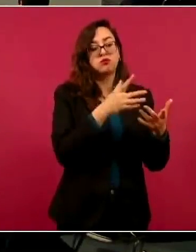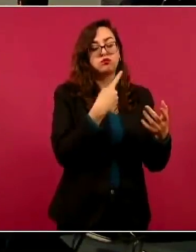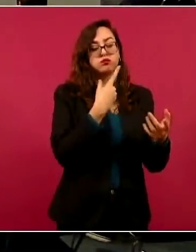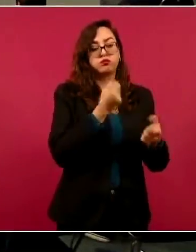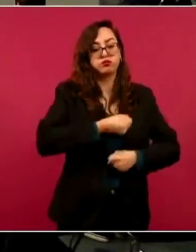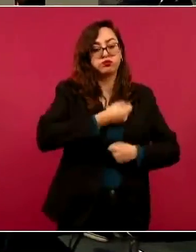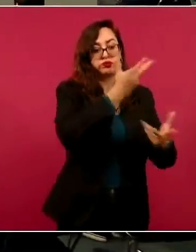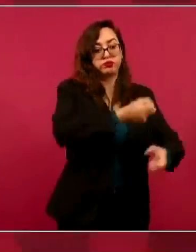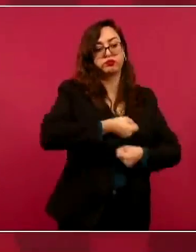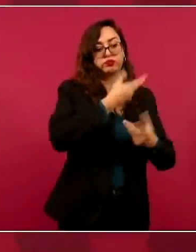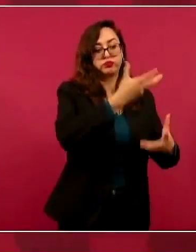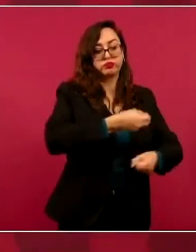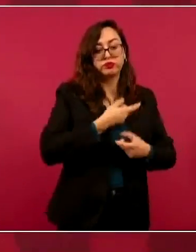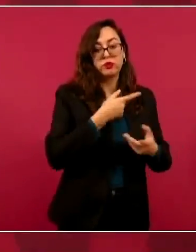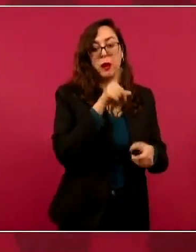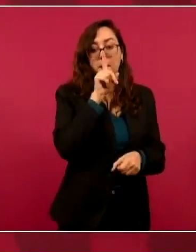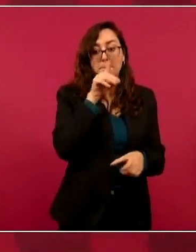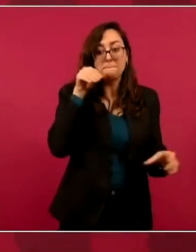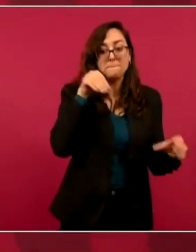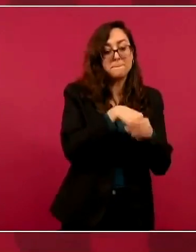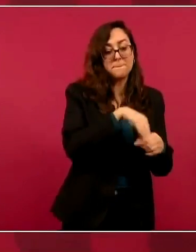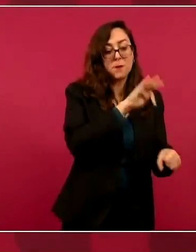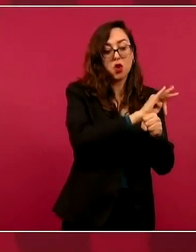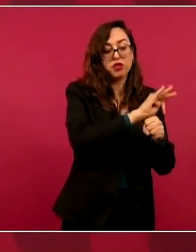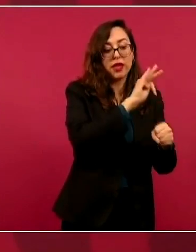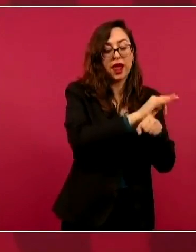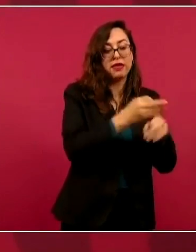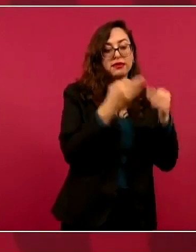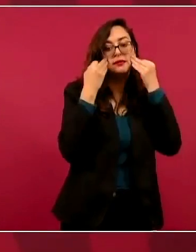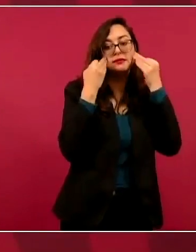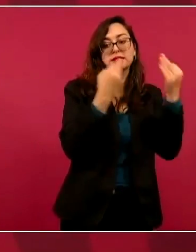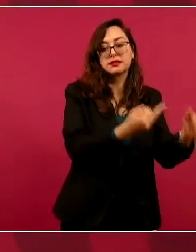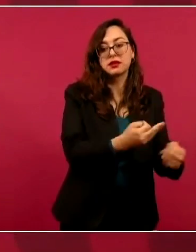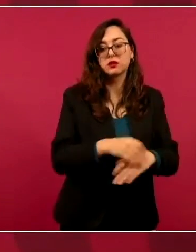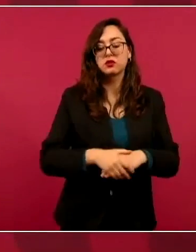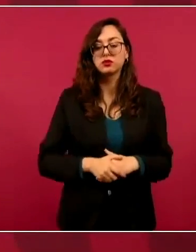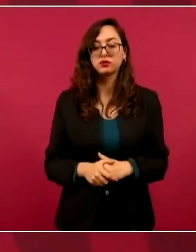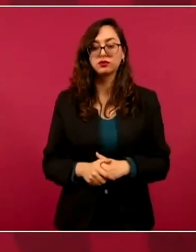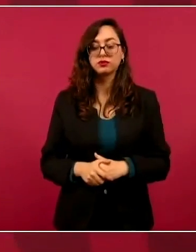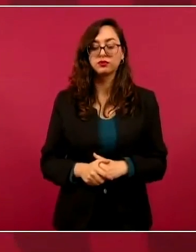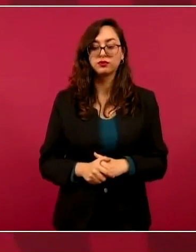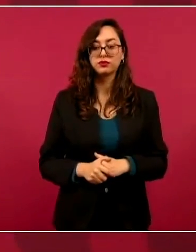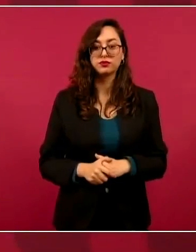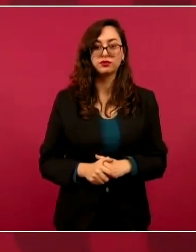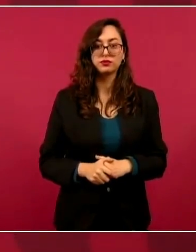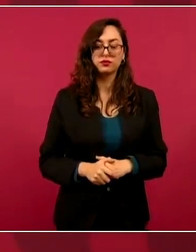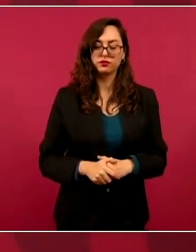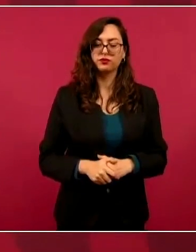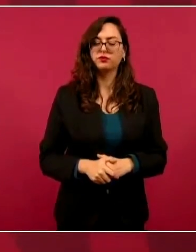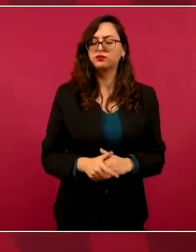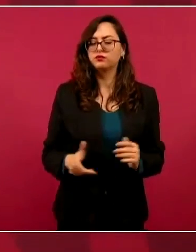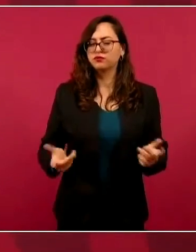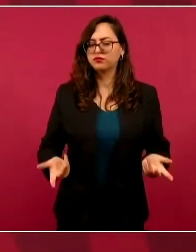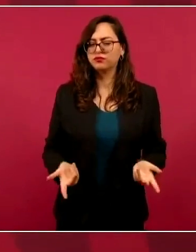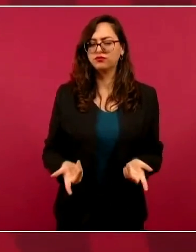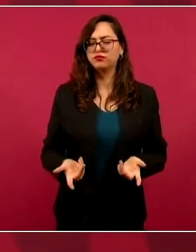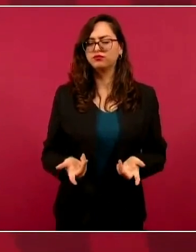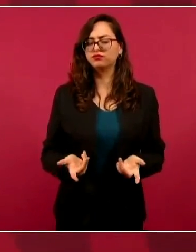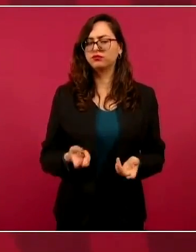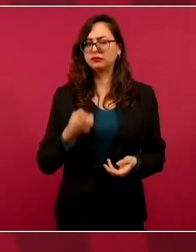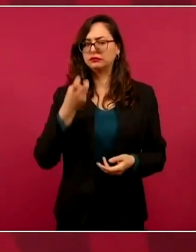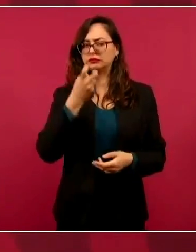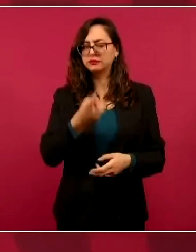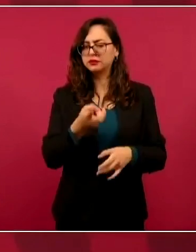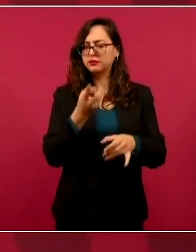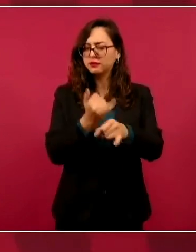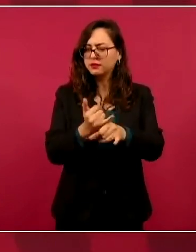conoce todavía con precisión si